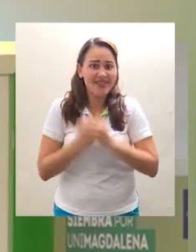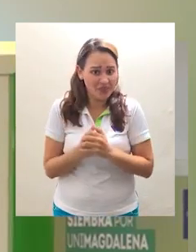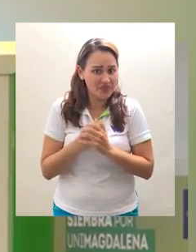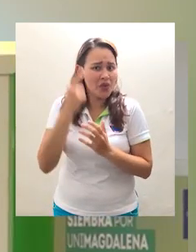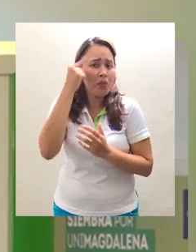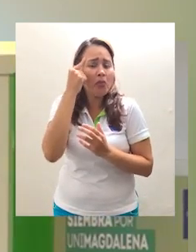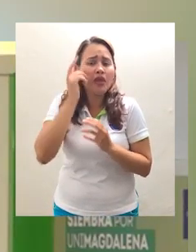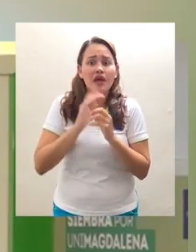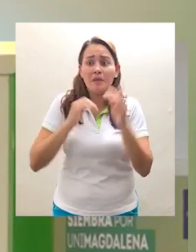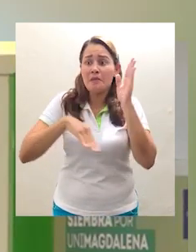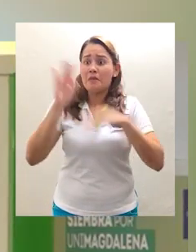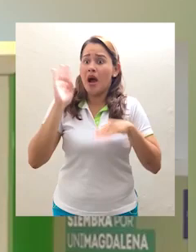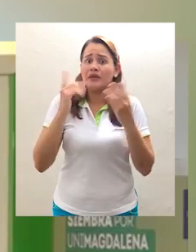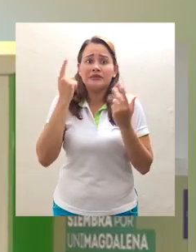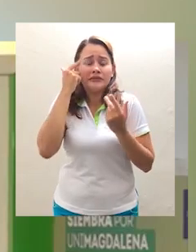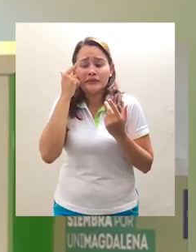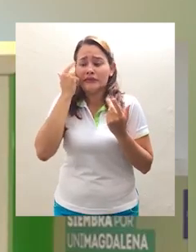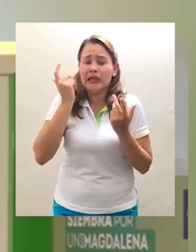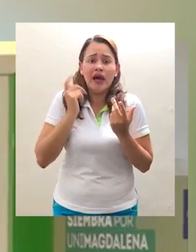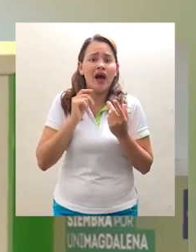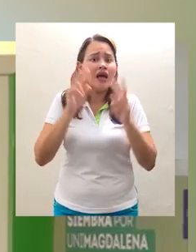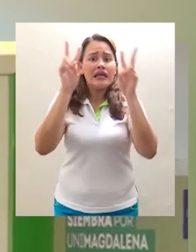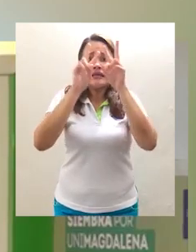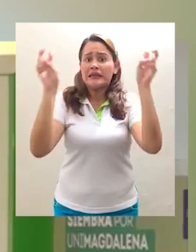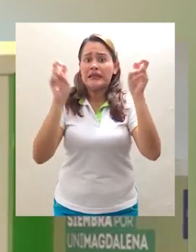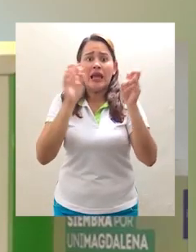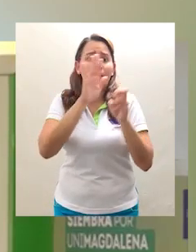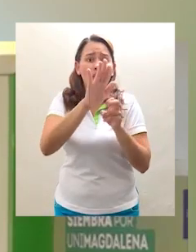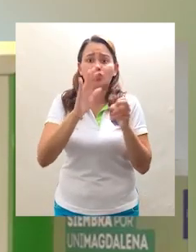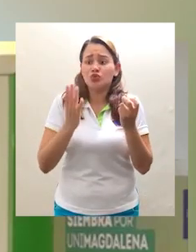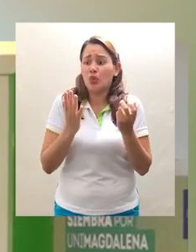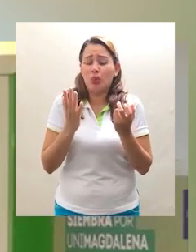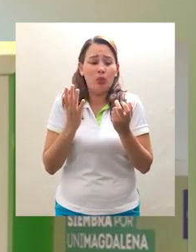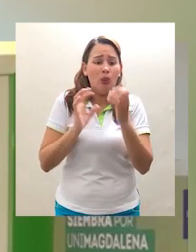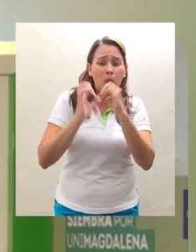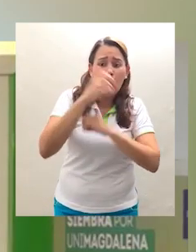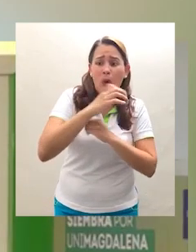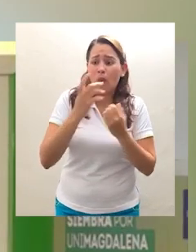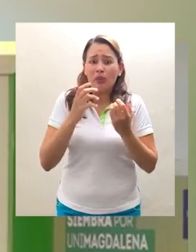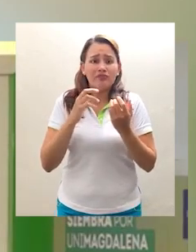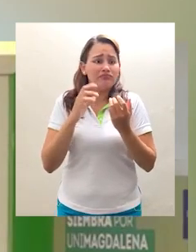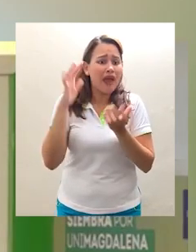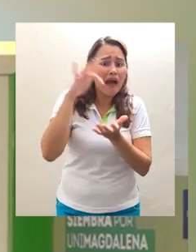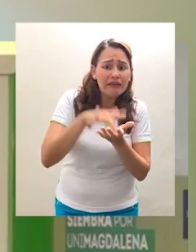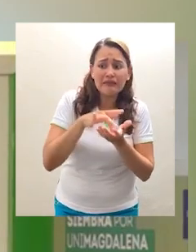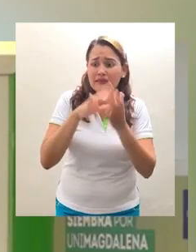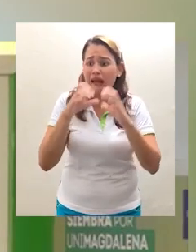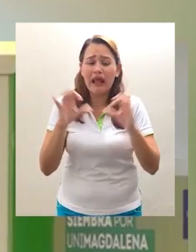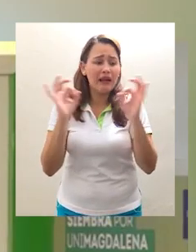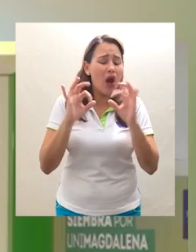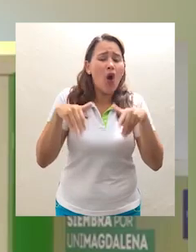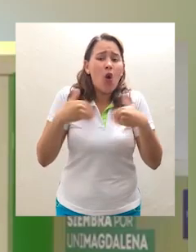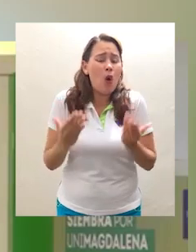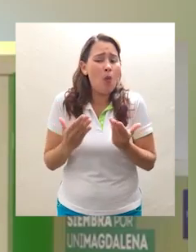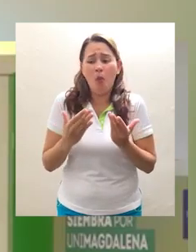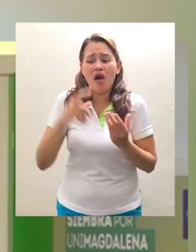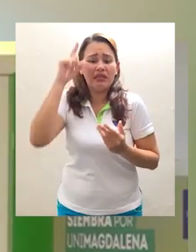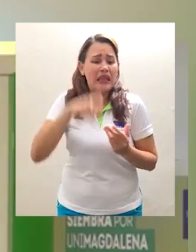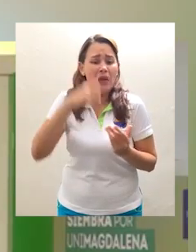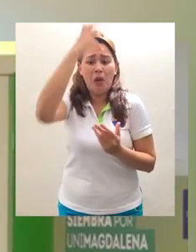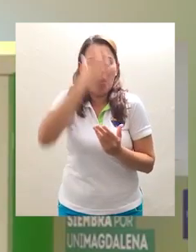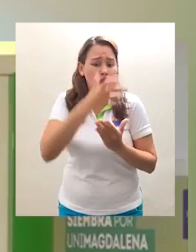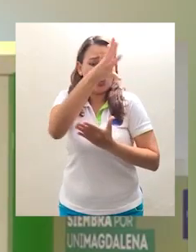podemos reducir todo el proceso educativo a un número solamente. Es demasiado reduccionista.